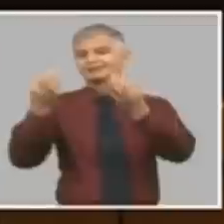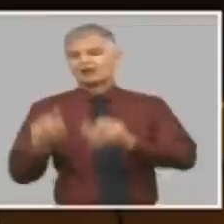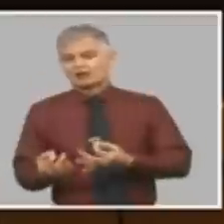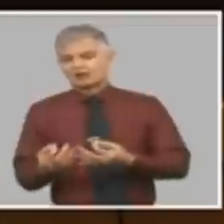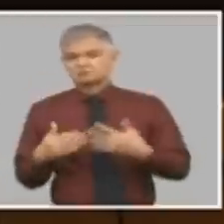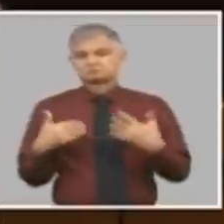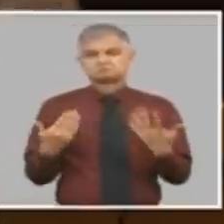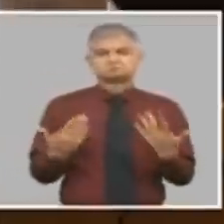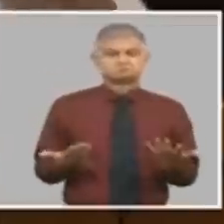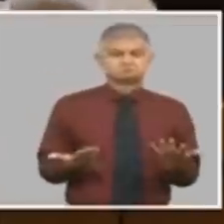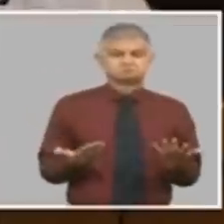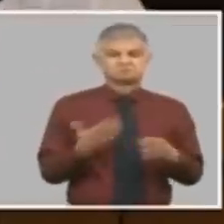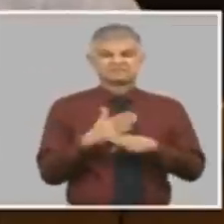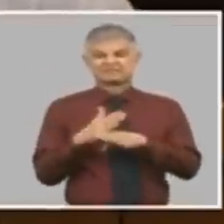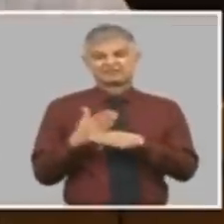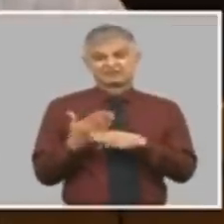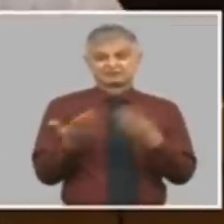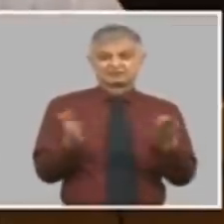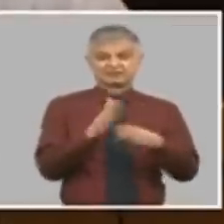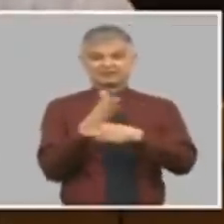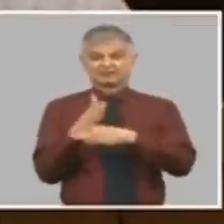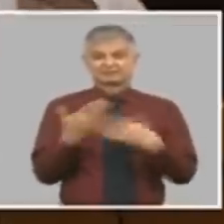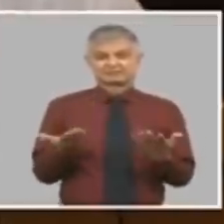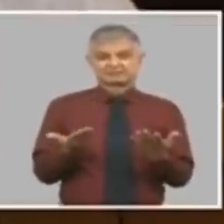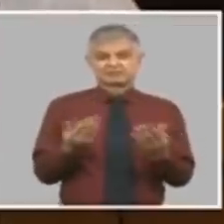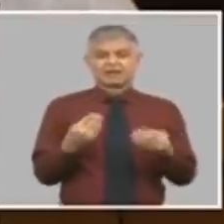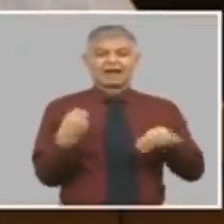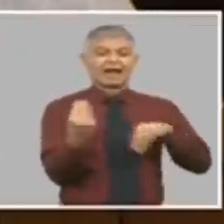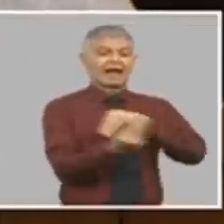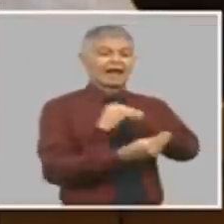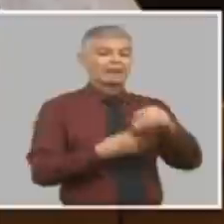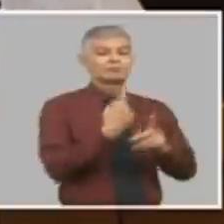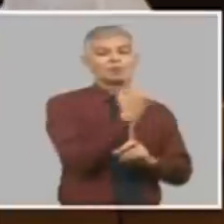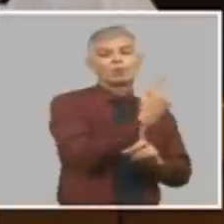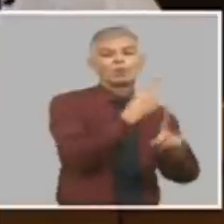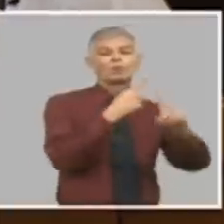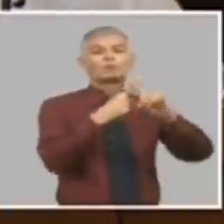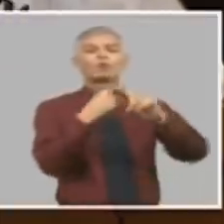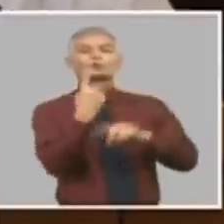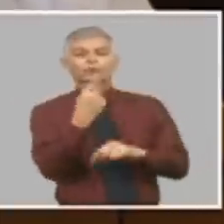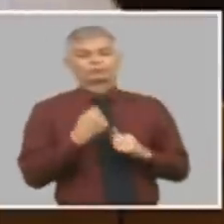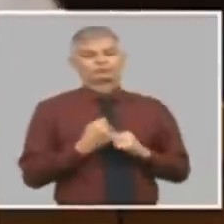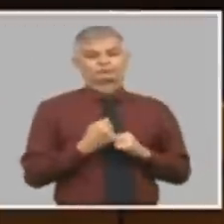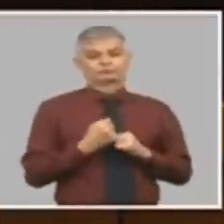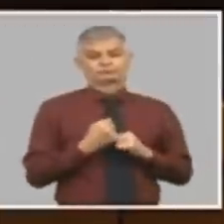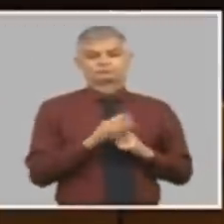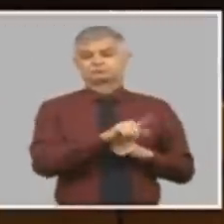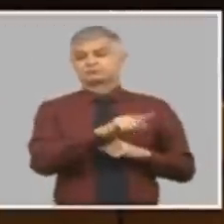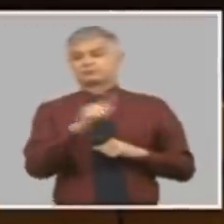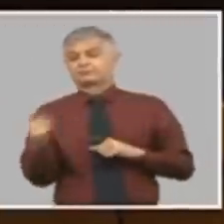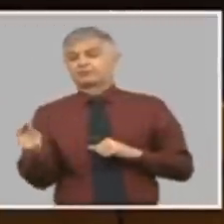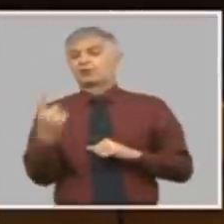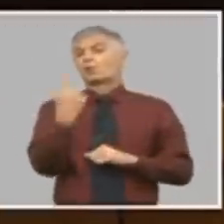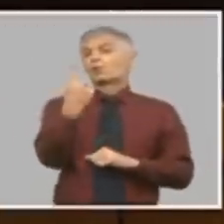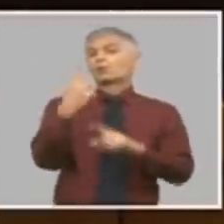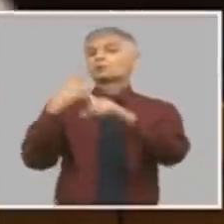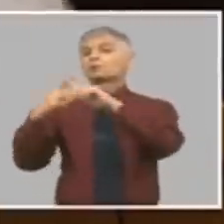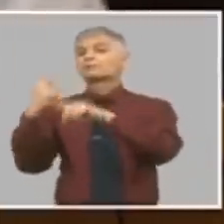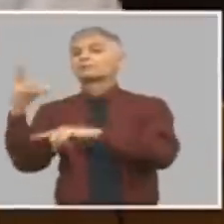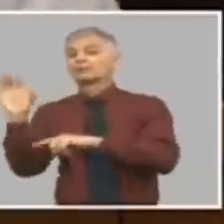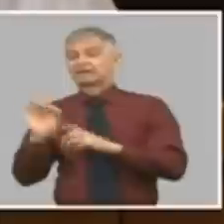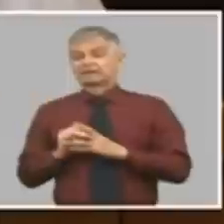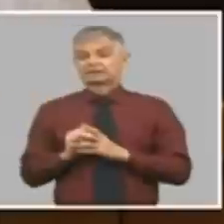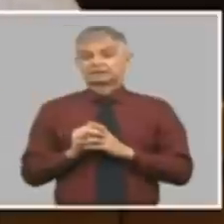real? si usted está en un tipo de cambio de uno por uno y va para un tipo de cambio de uno por veinte es muy